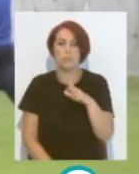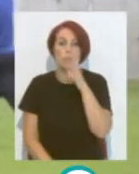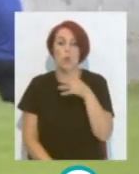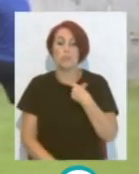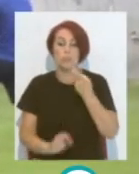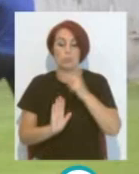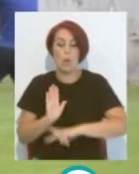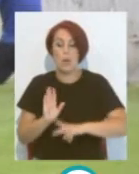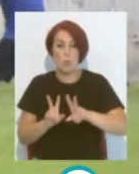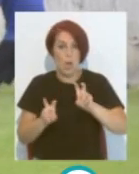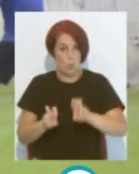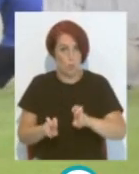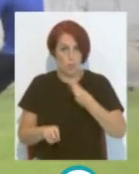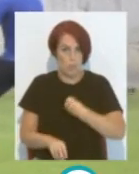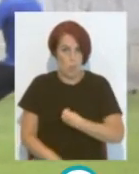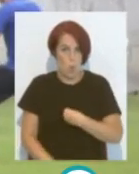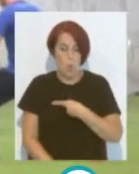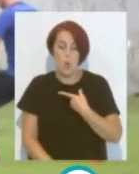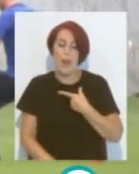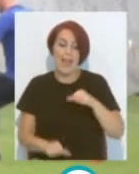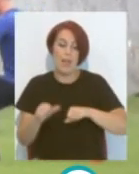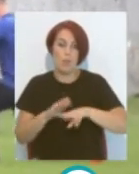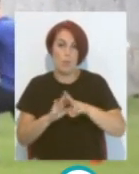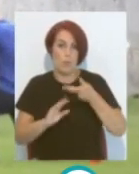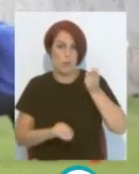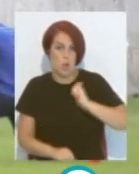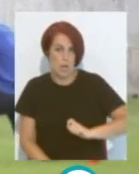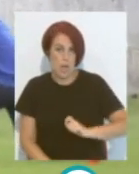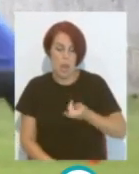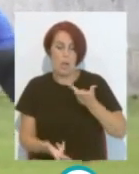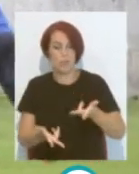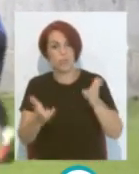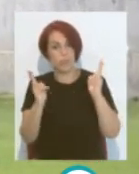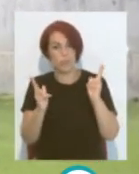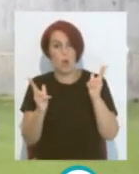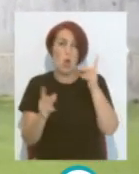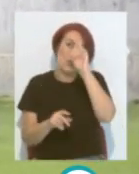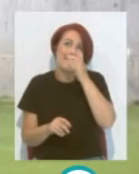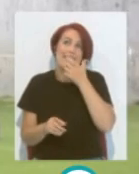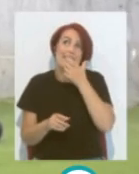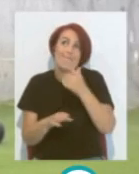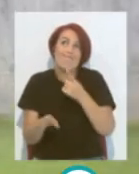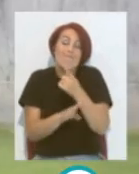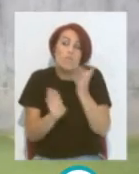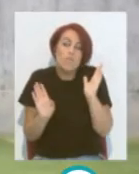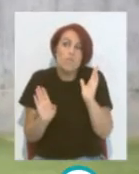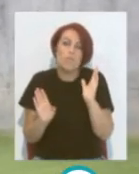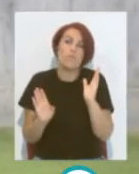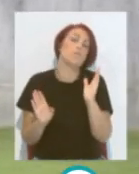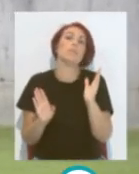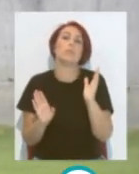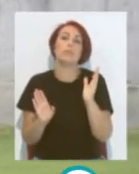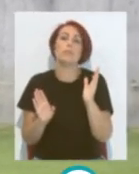nuevo reglamento De la Liga de Fútbol Profesional Permite O no sé si exigen Que se